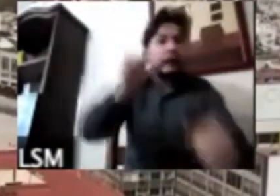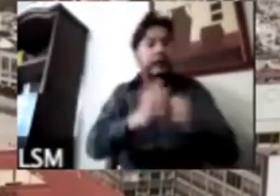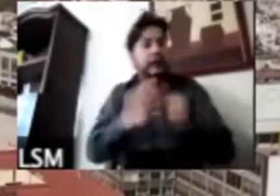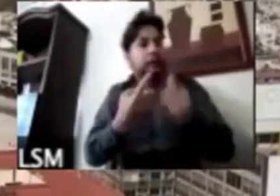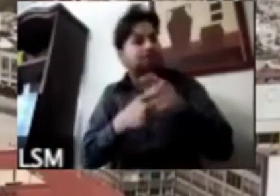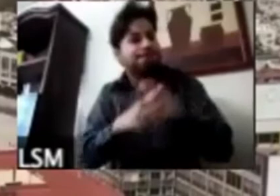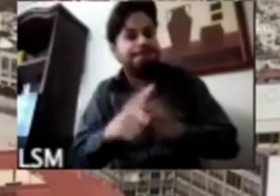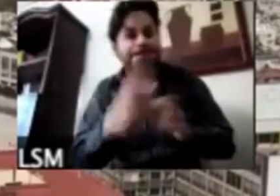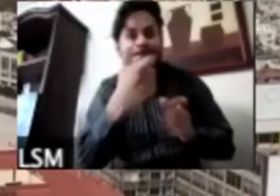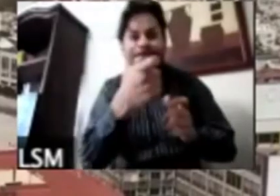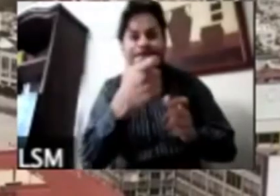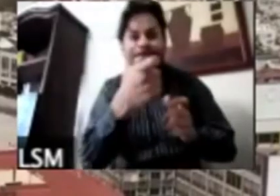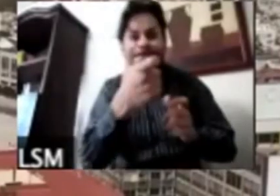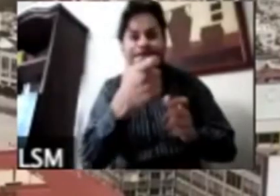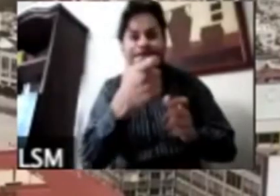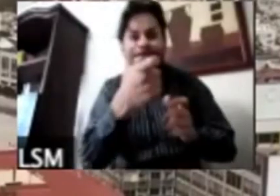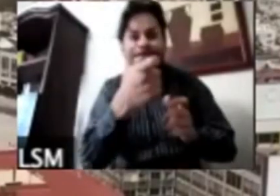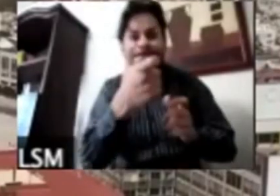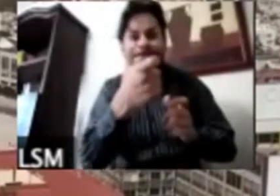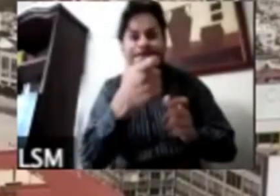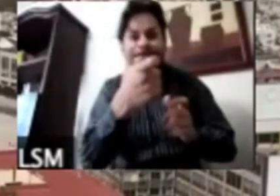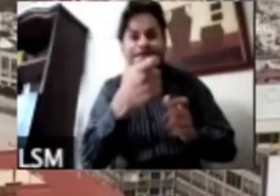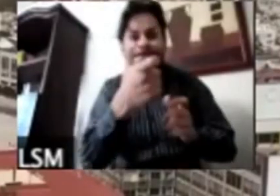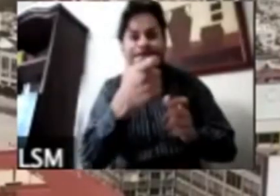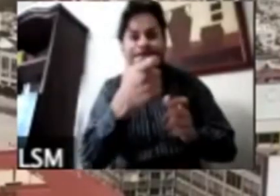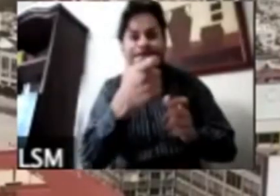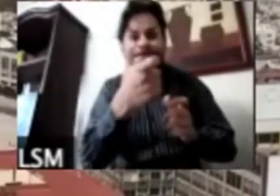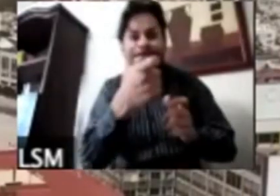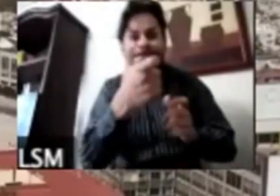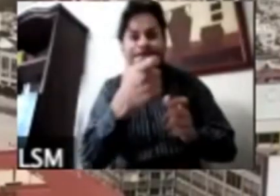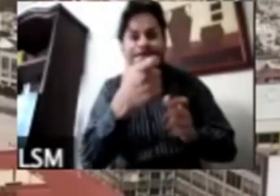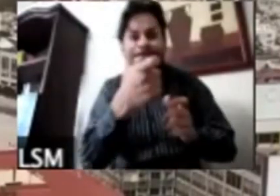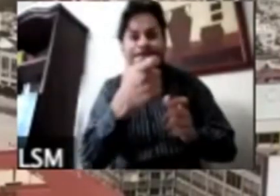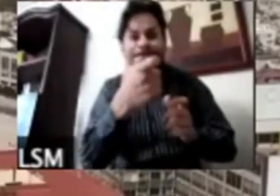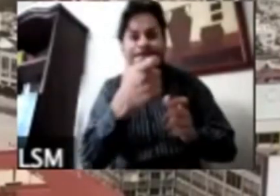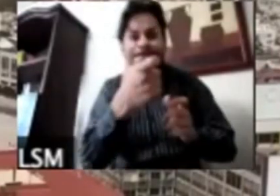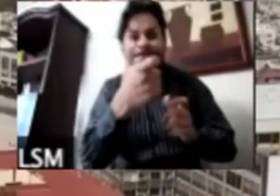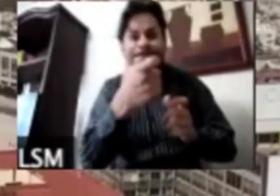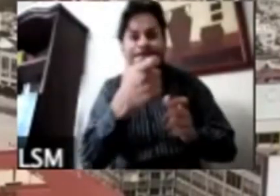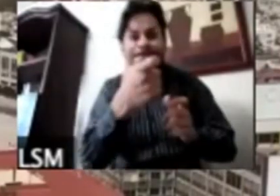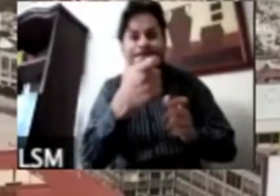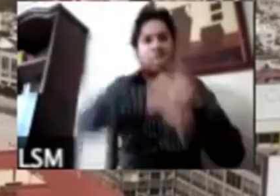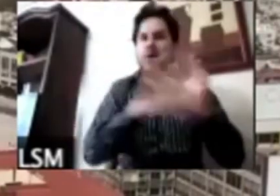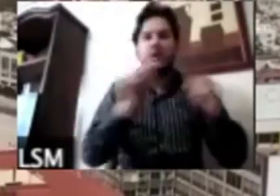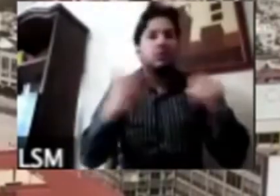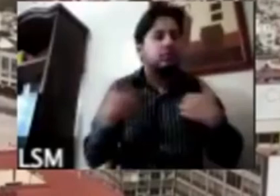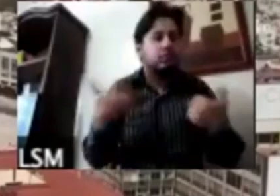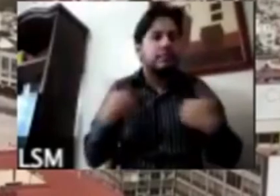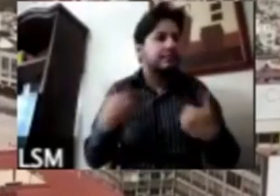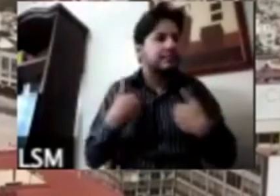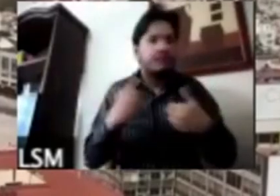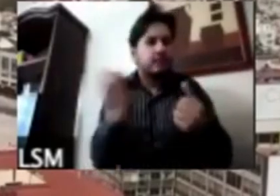y el presidente se ha movido por otro lado ya no se cayó como cuando no le entendía y no conectaba